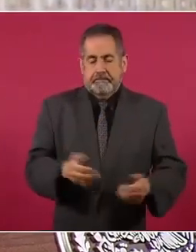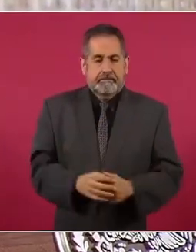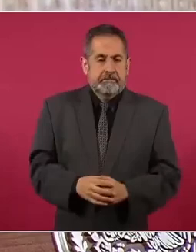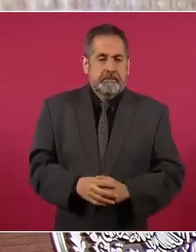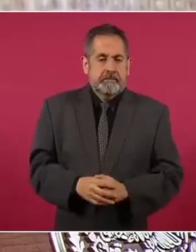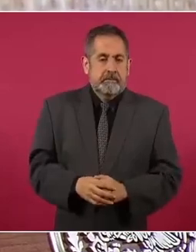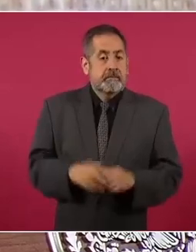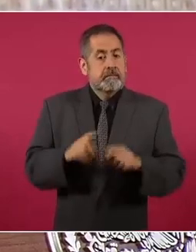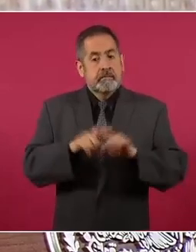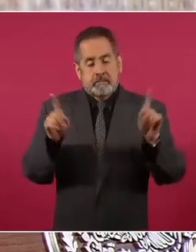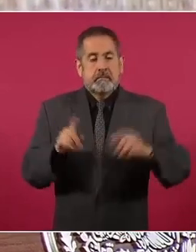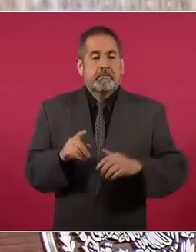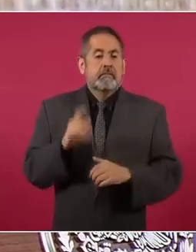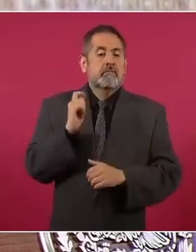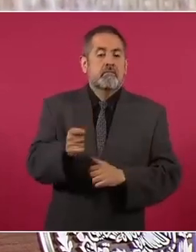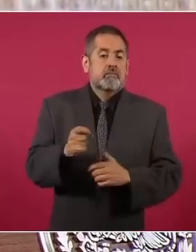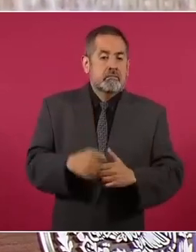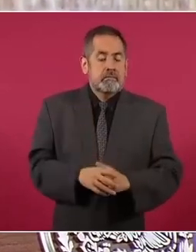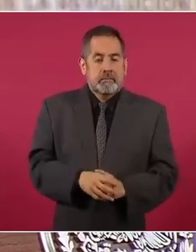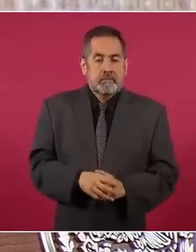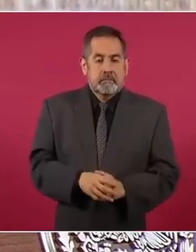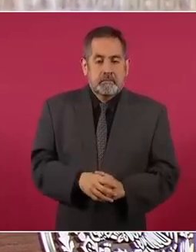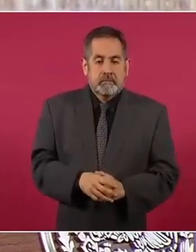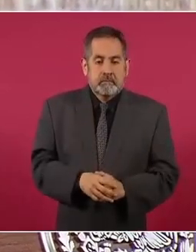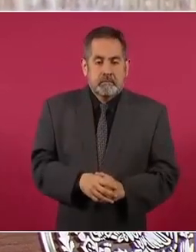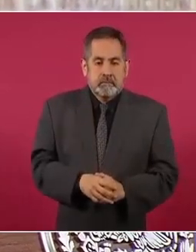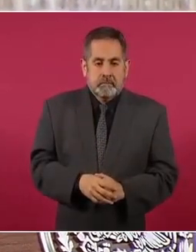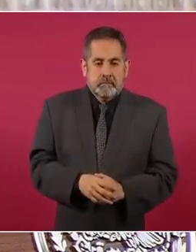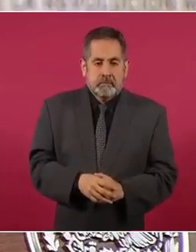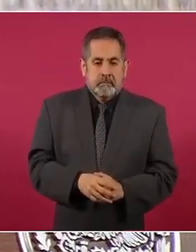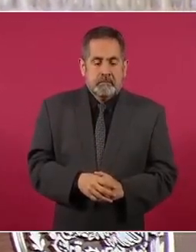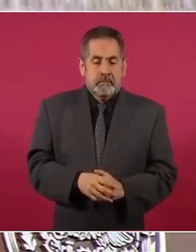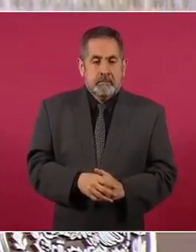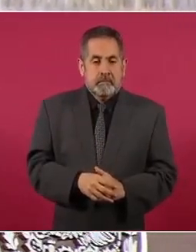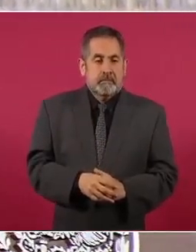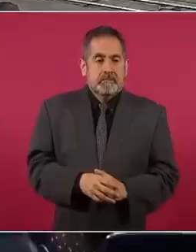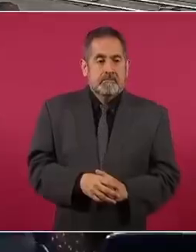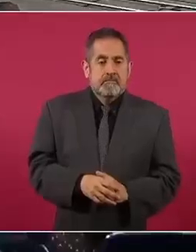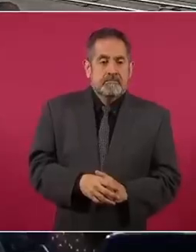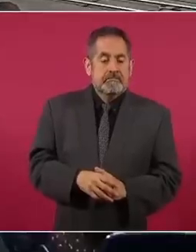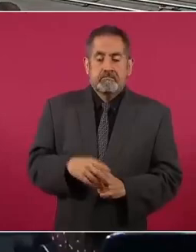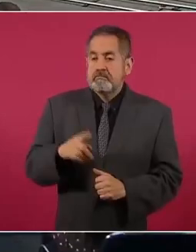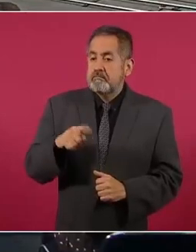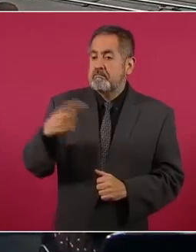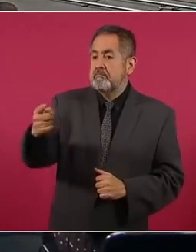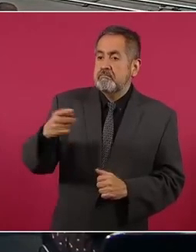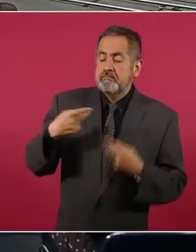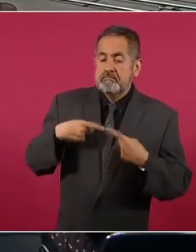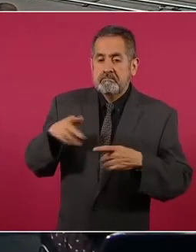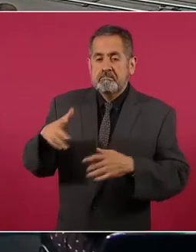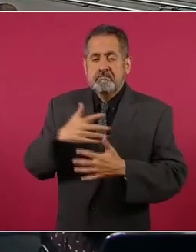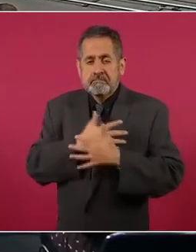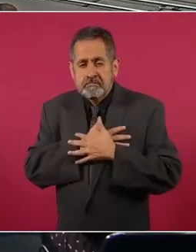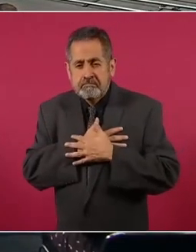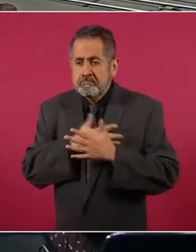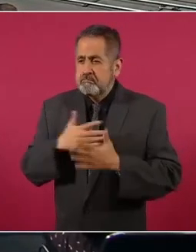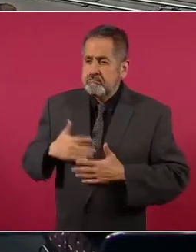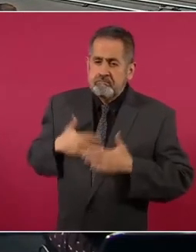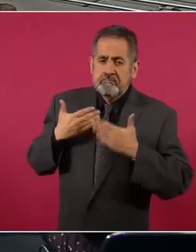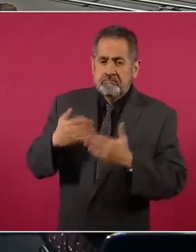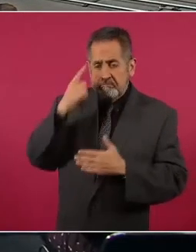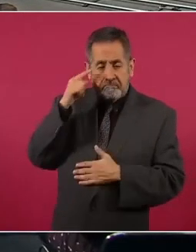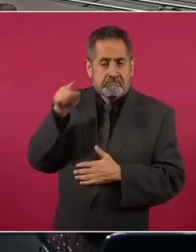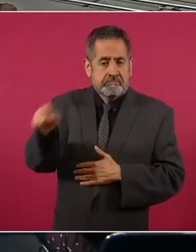pero si se le tiene amor al pueblo y se le tiene confianza al pueblo